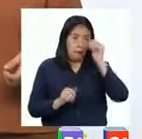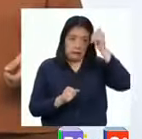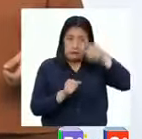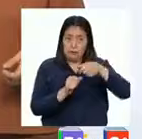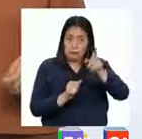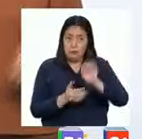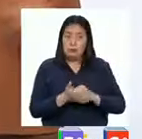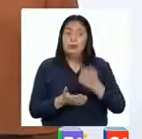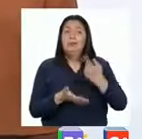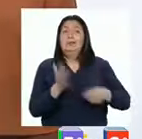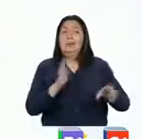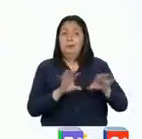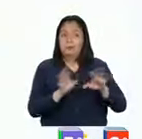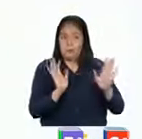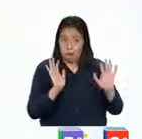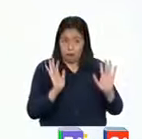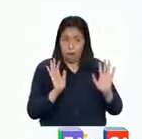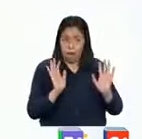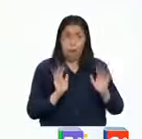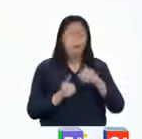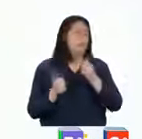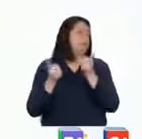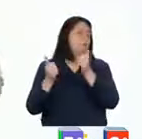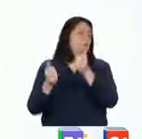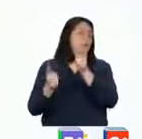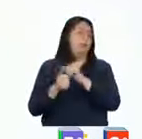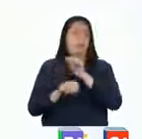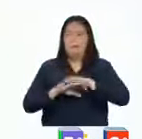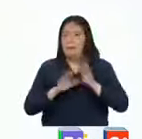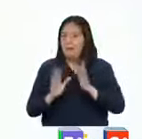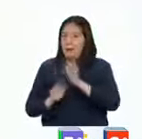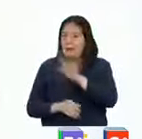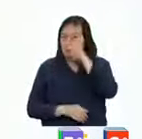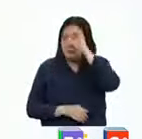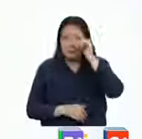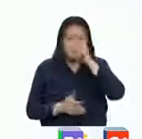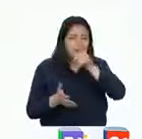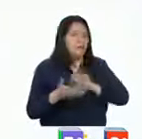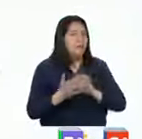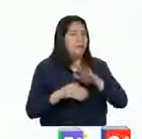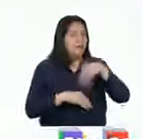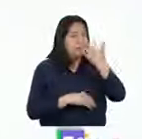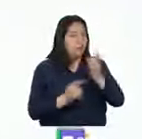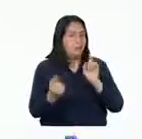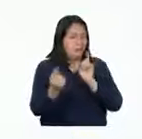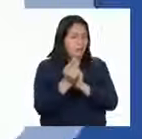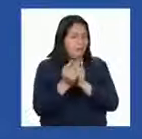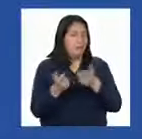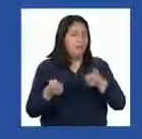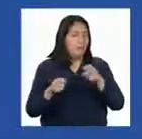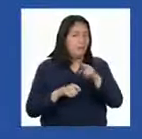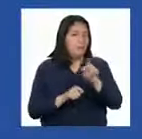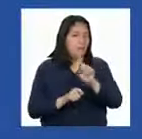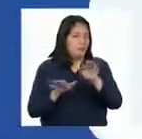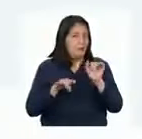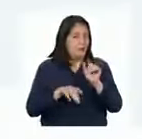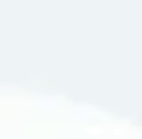recordar los pasos que hemos seguido. ¡Súper! Prepárense todas y todos. Nos vemos luego de la pausa. ¡No se vayan!